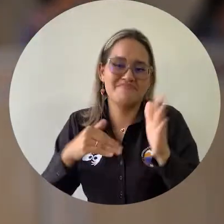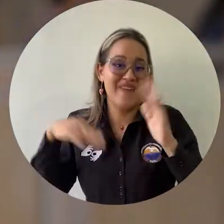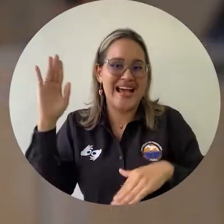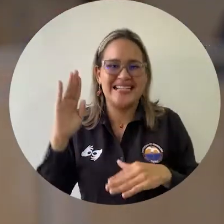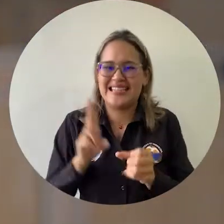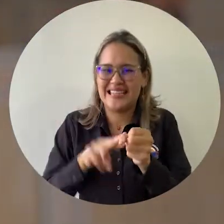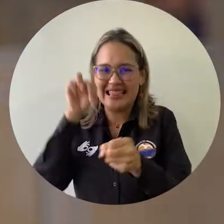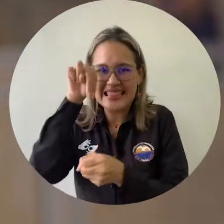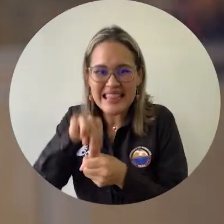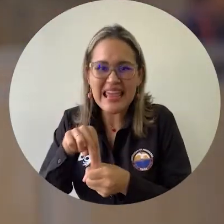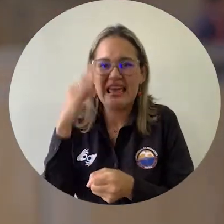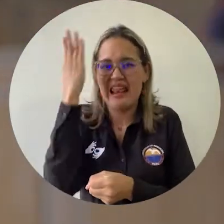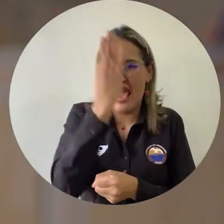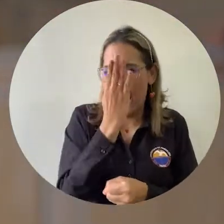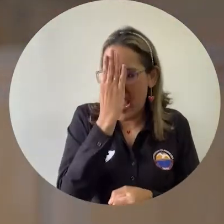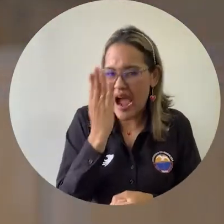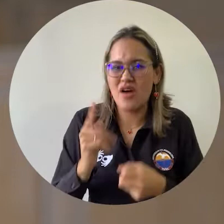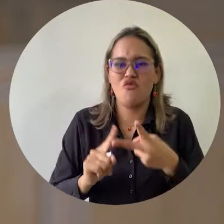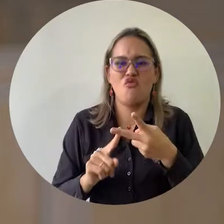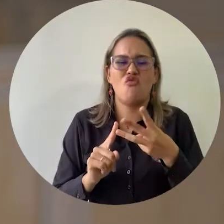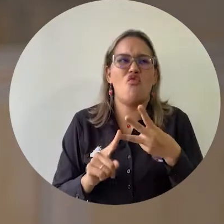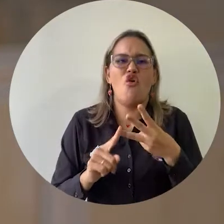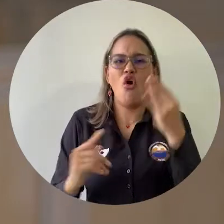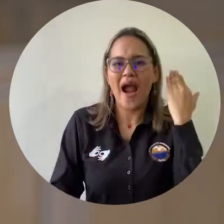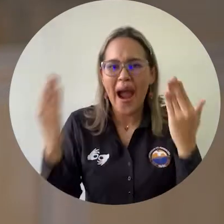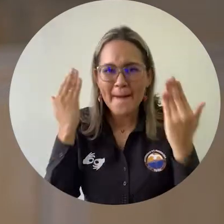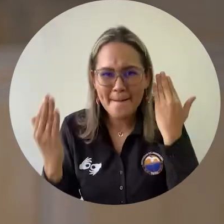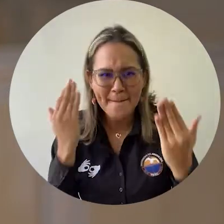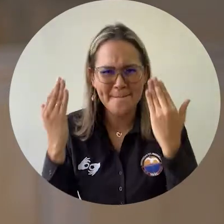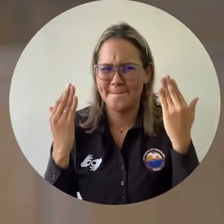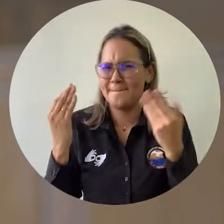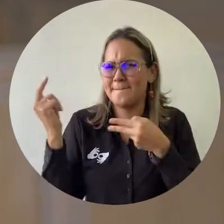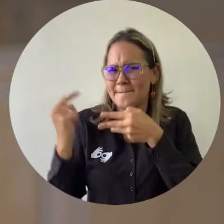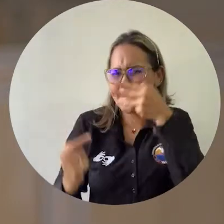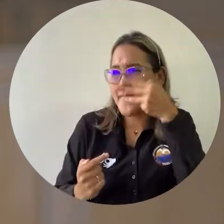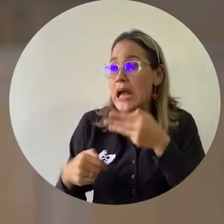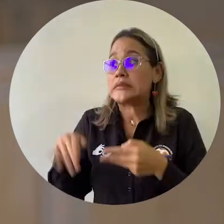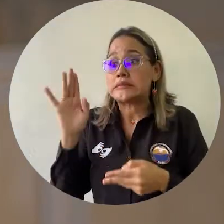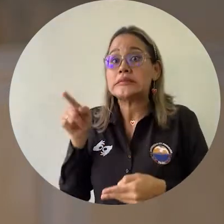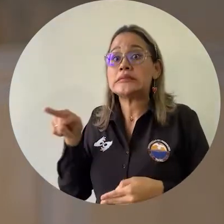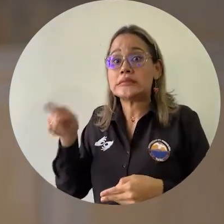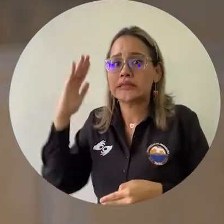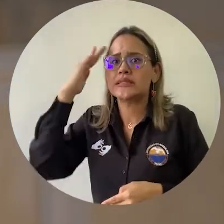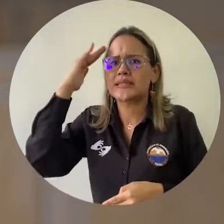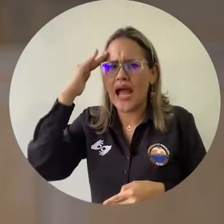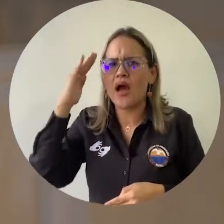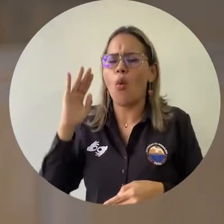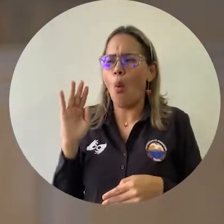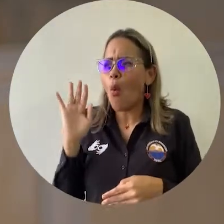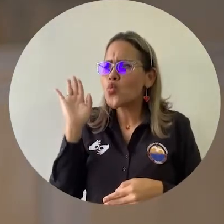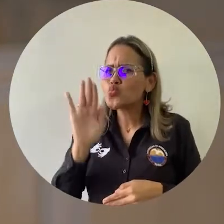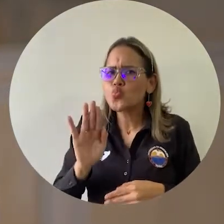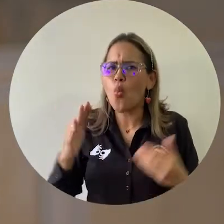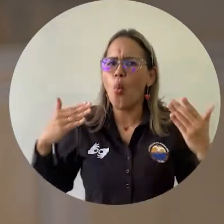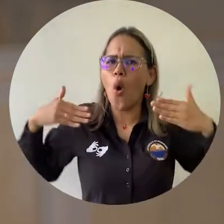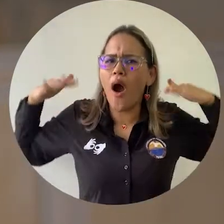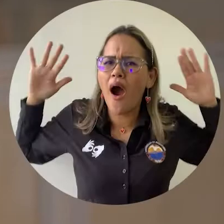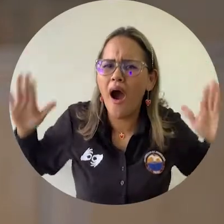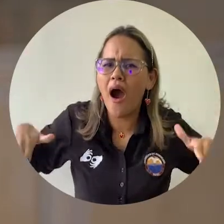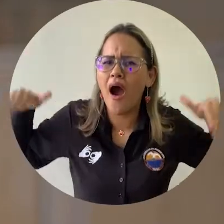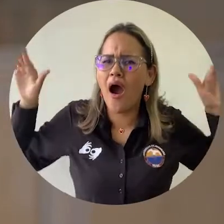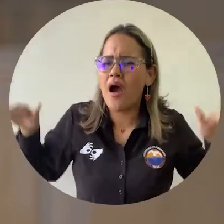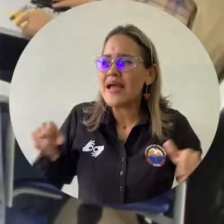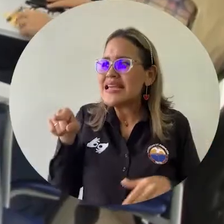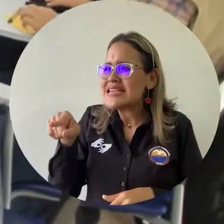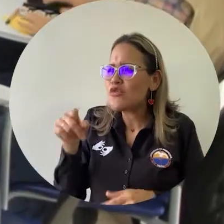locales, específicamente comunidades indígenas, afrodescendientes, comunidades campesinas, que han empezado a ver las aves como